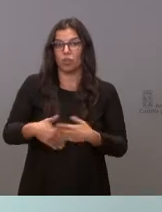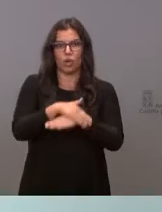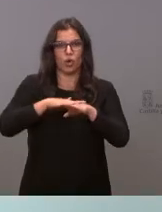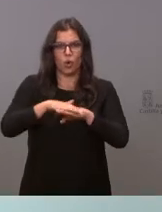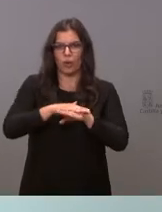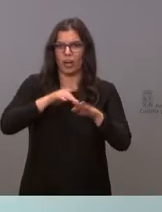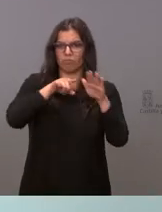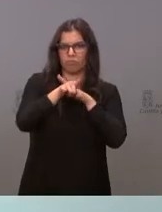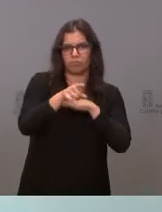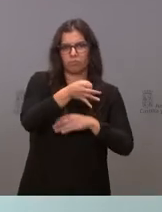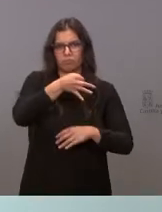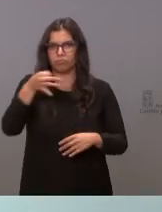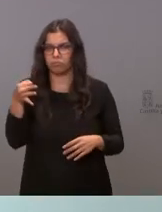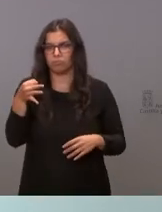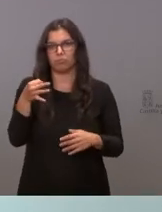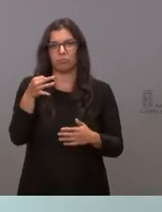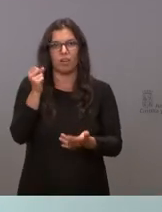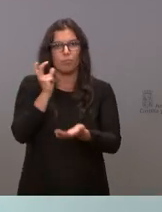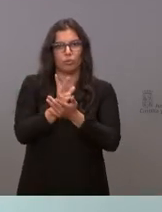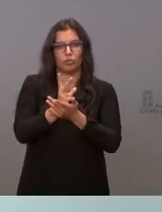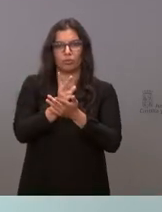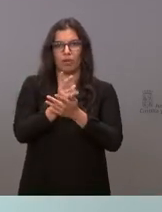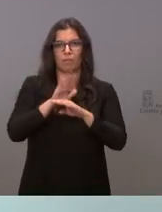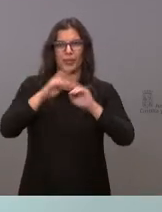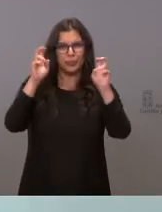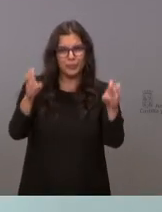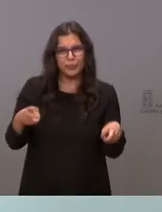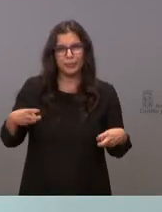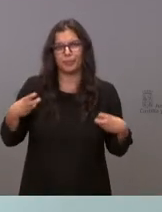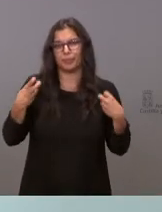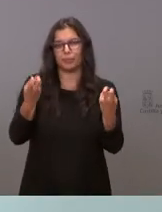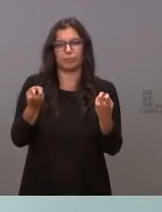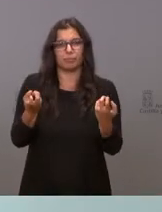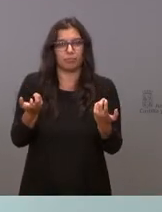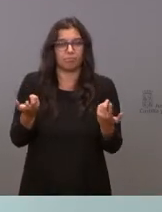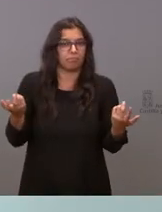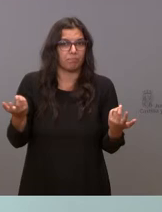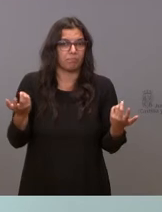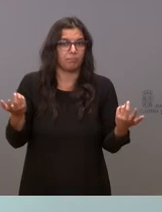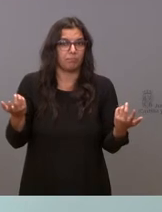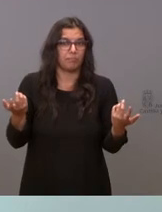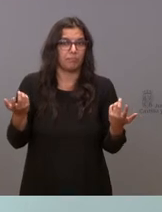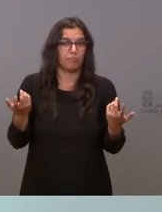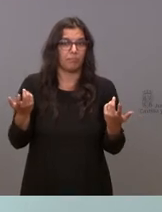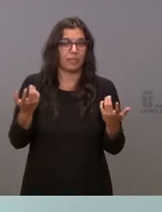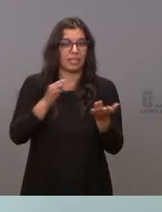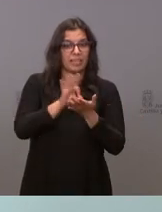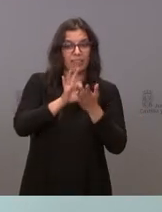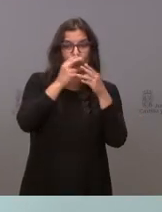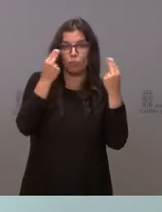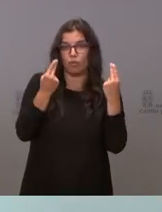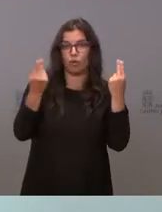eficacia, una apuesta por la transformación y seguir mejorando los servicios